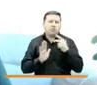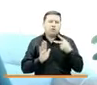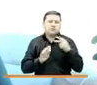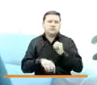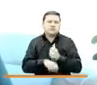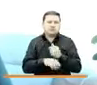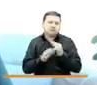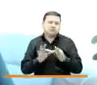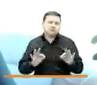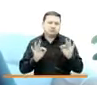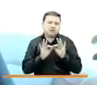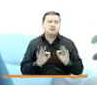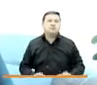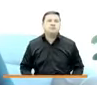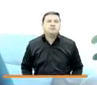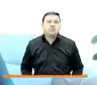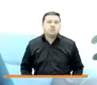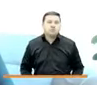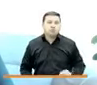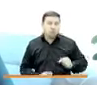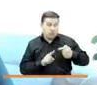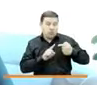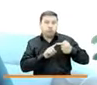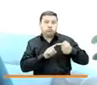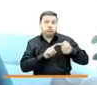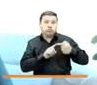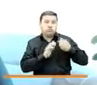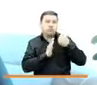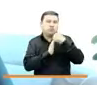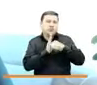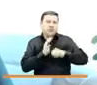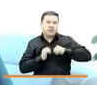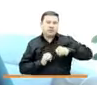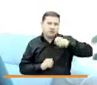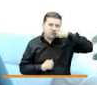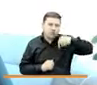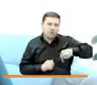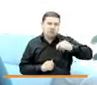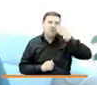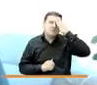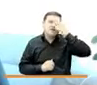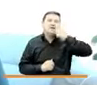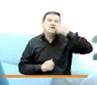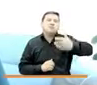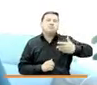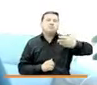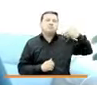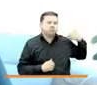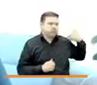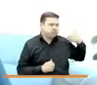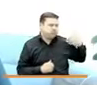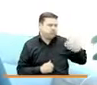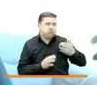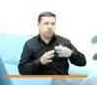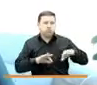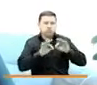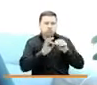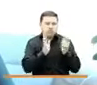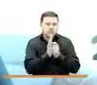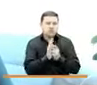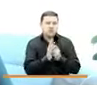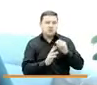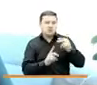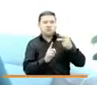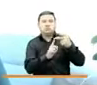son muy importantes. Una que es el Programa de Derechos Humanos y Memoria Histórica, el cual tiene dos componentes y la